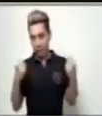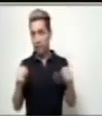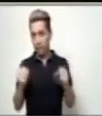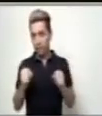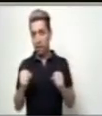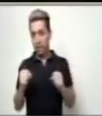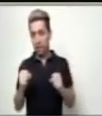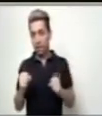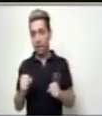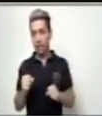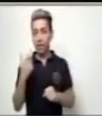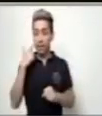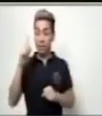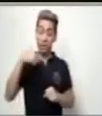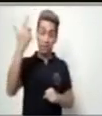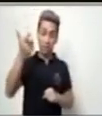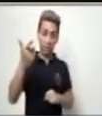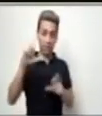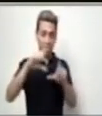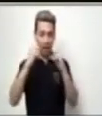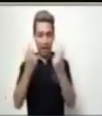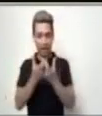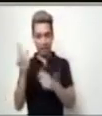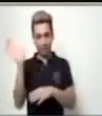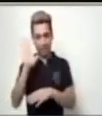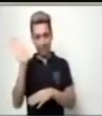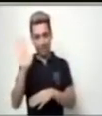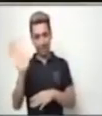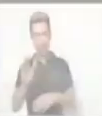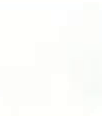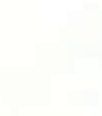Nos vemos en la próxima clase. Adiós.